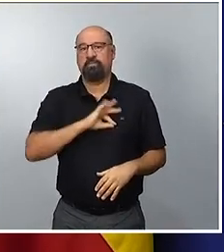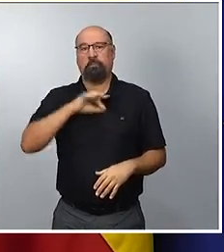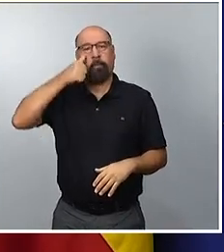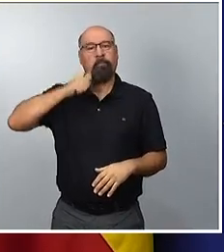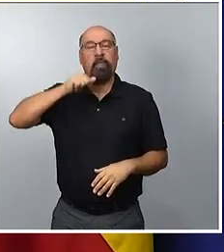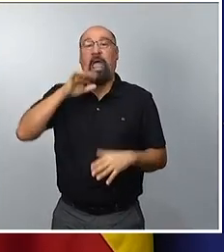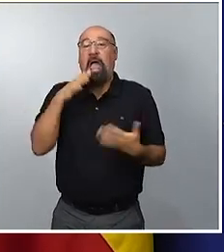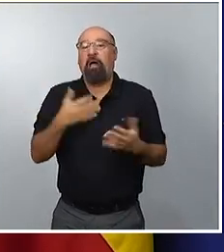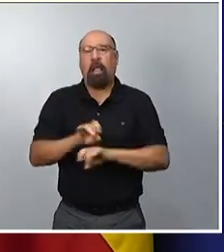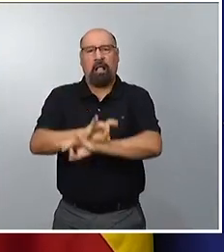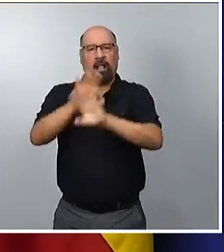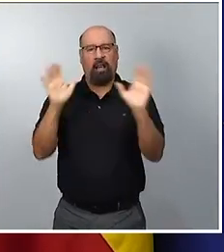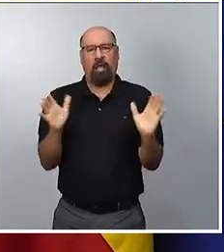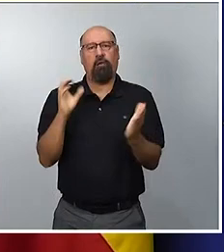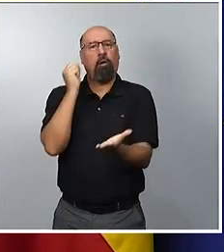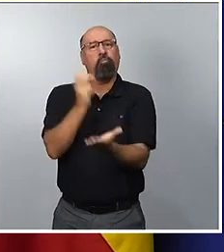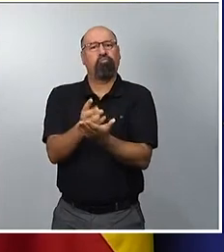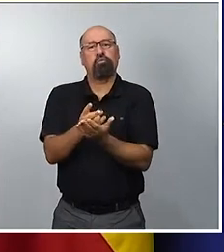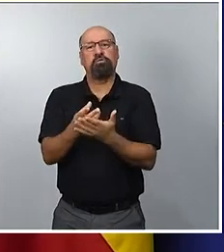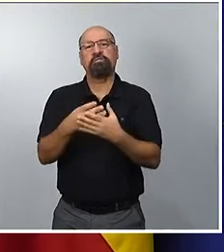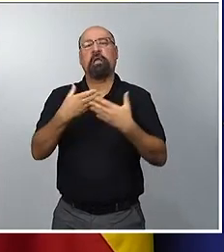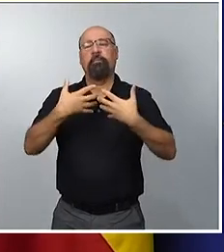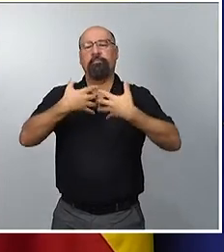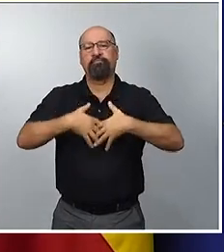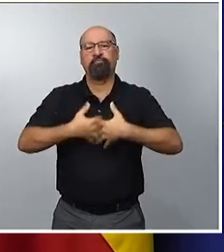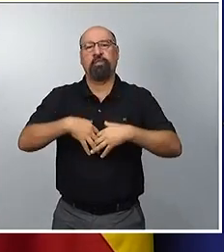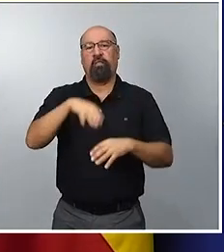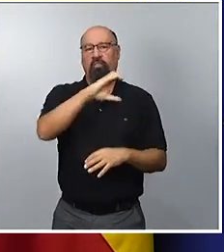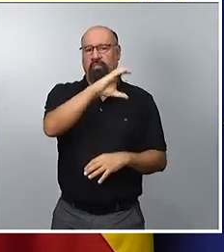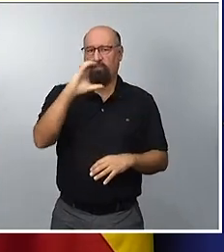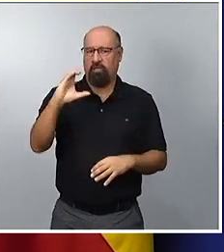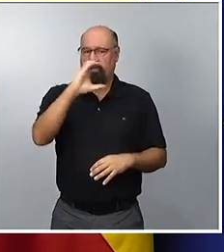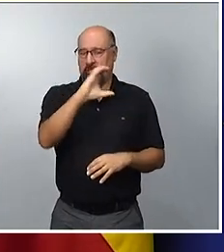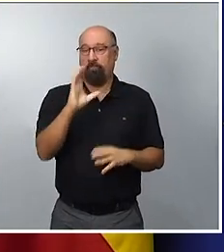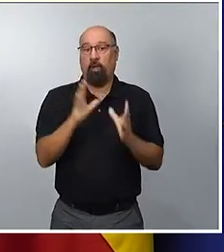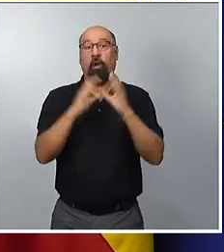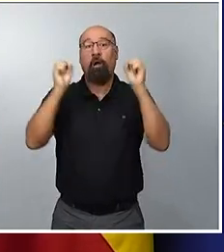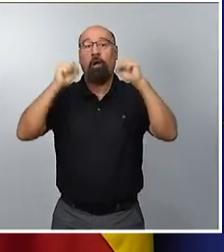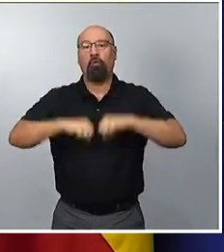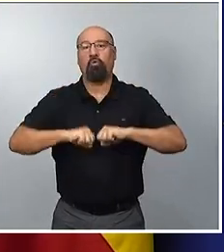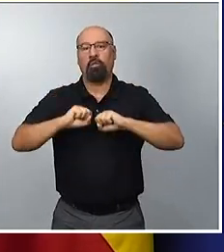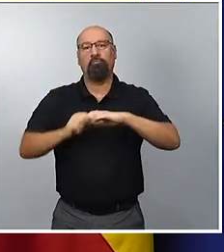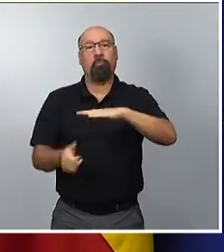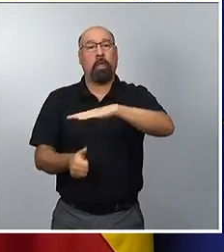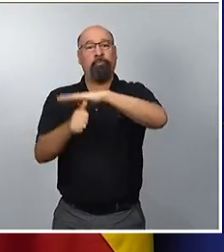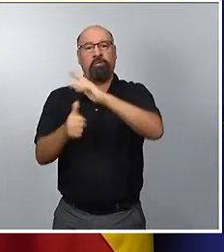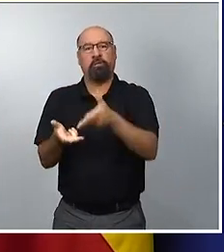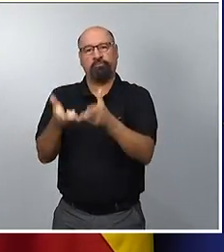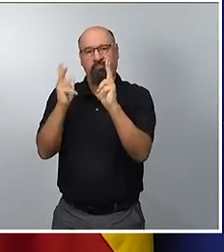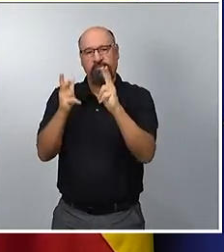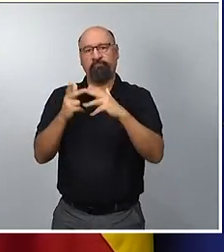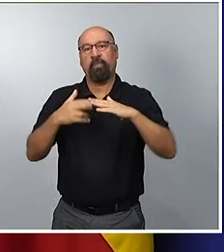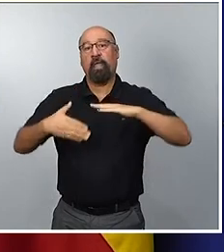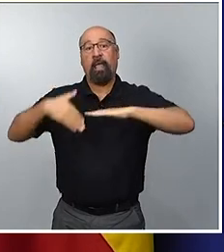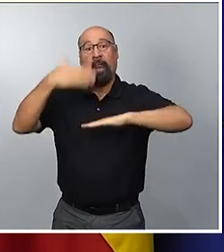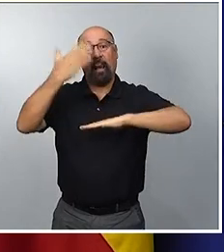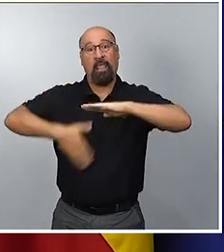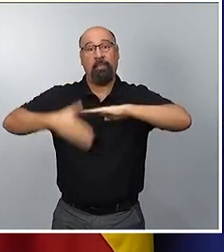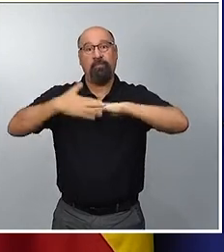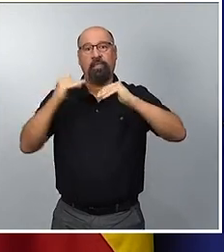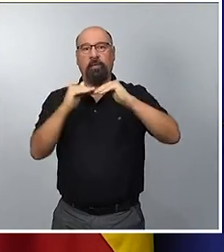aprobado por la ciencia en el día de hoy es el acuerdo por el que se autorizan los límites para adquirir